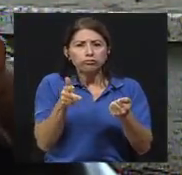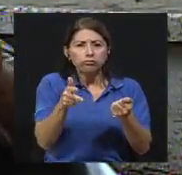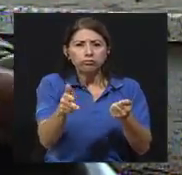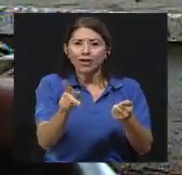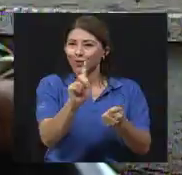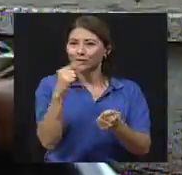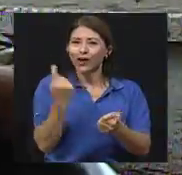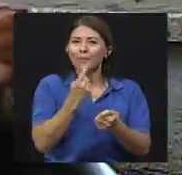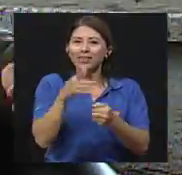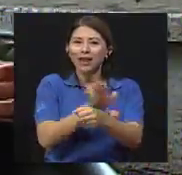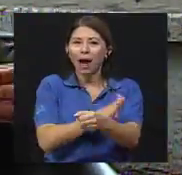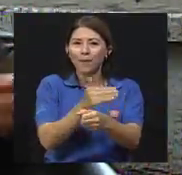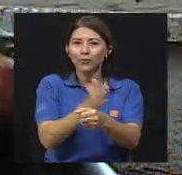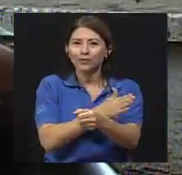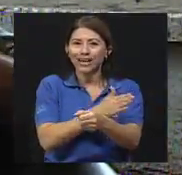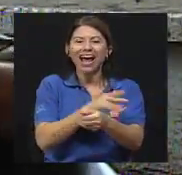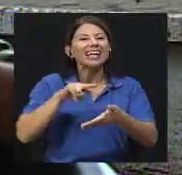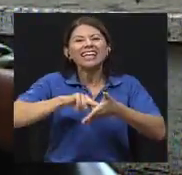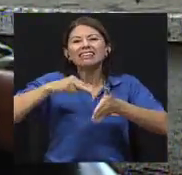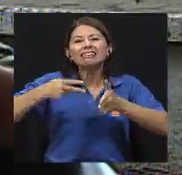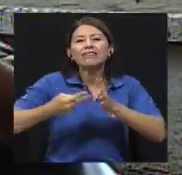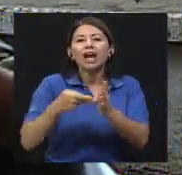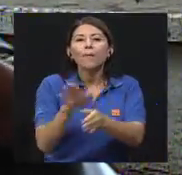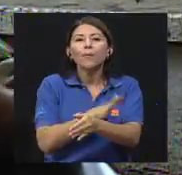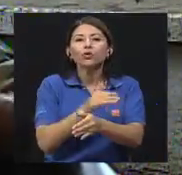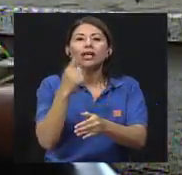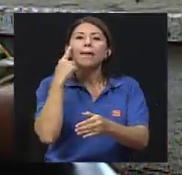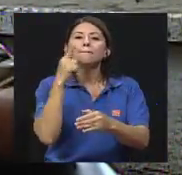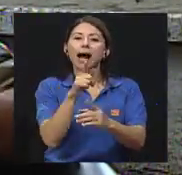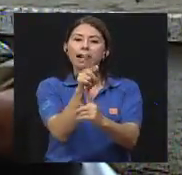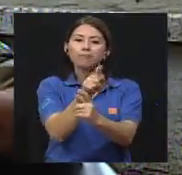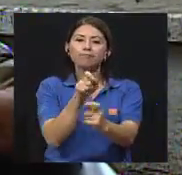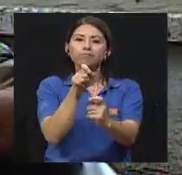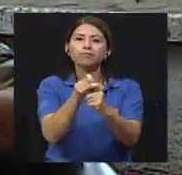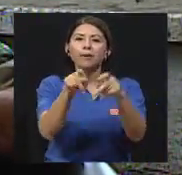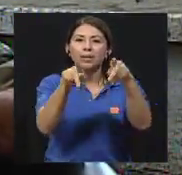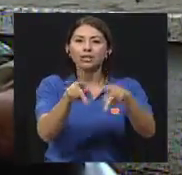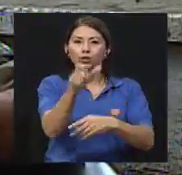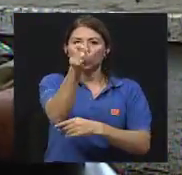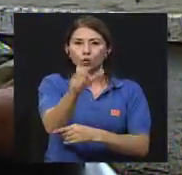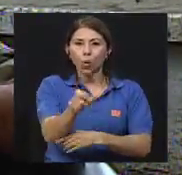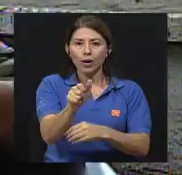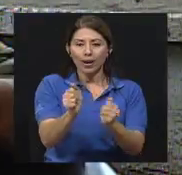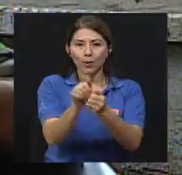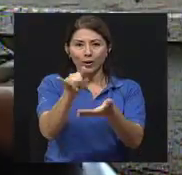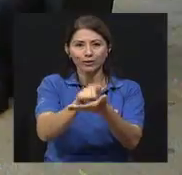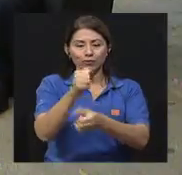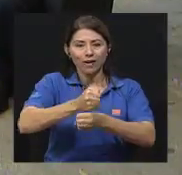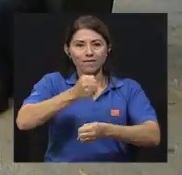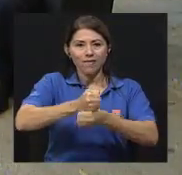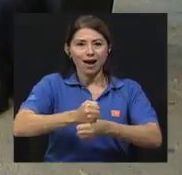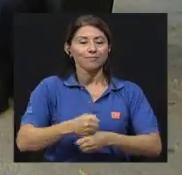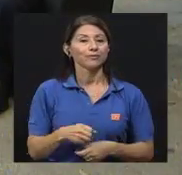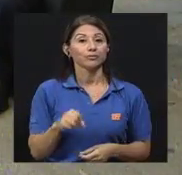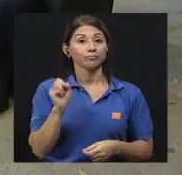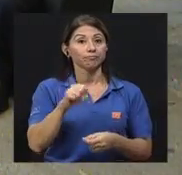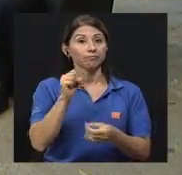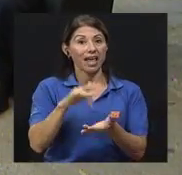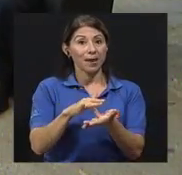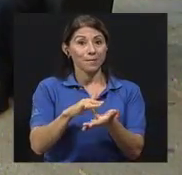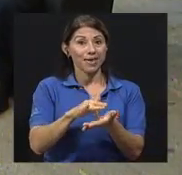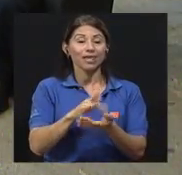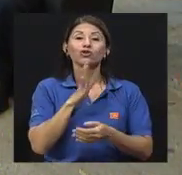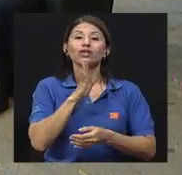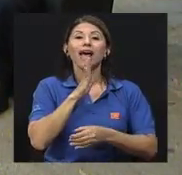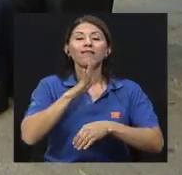Digamos, lo que quiero es no solo la música, sino la música para esa persona. Y con eso es con lo que trabajamos. En medicina se habla de